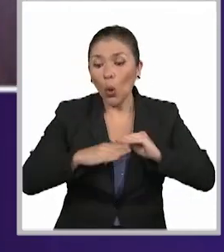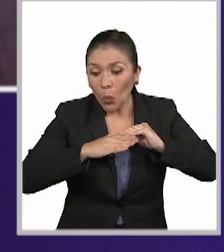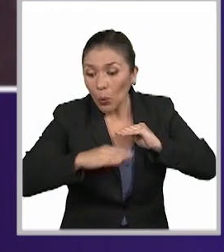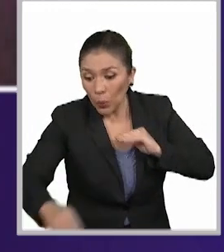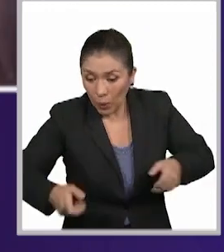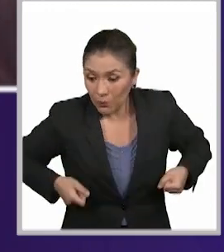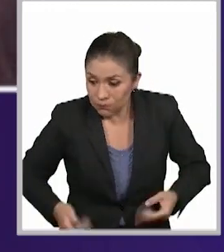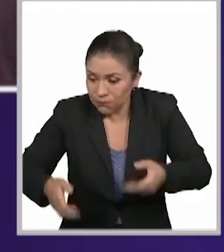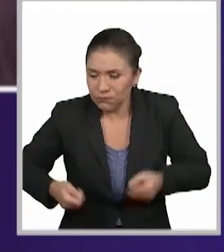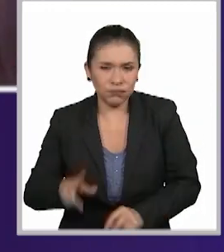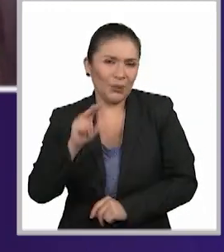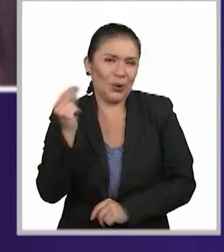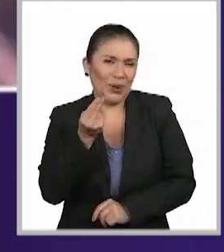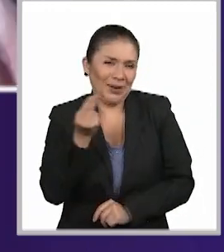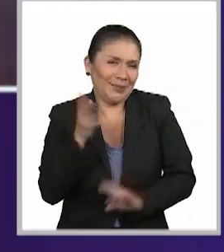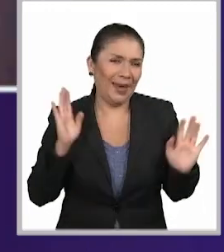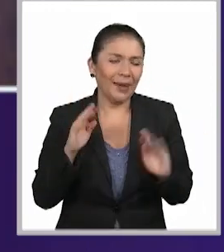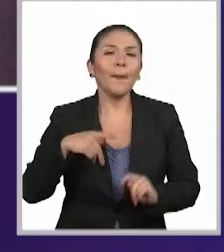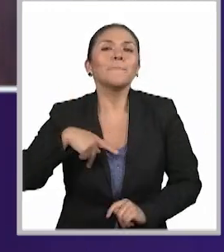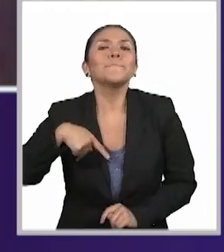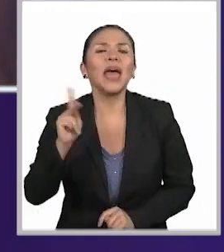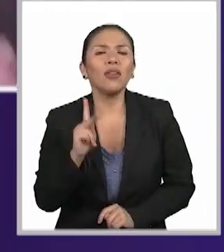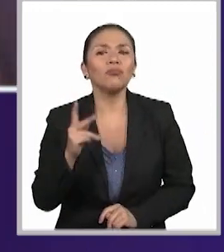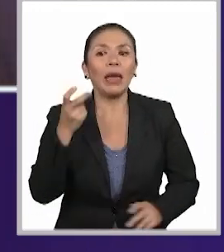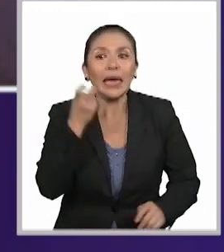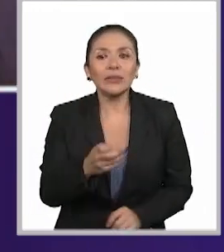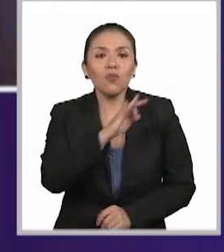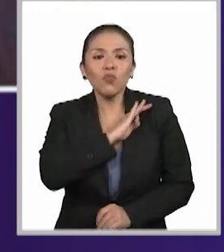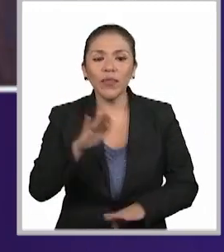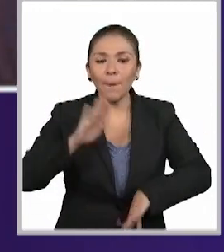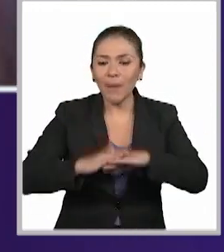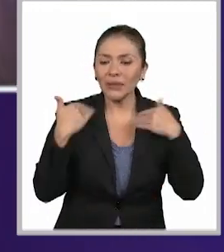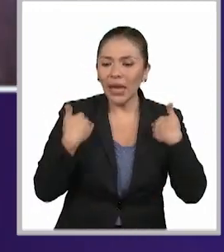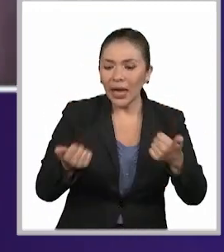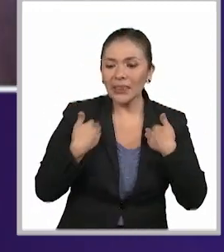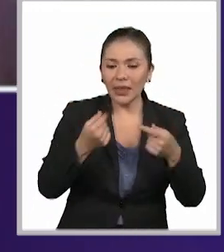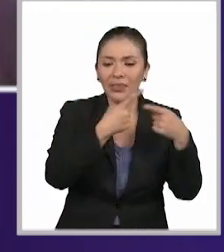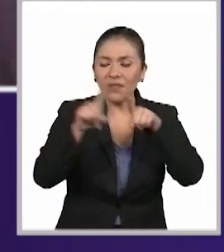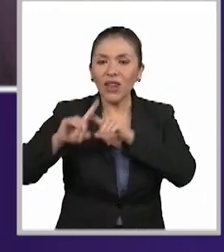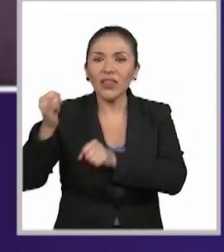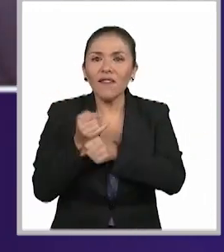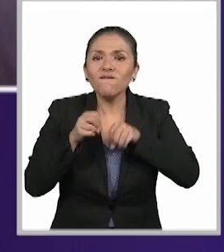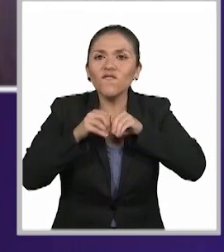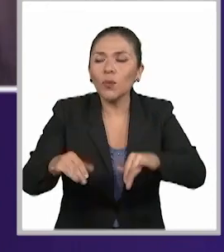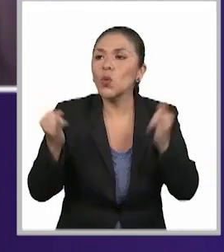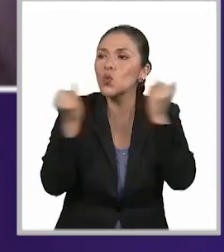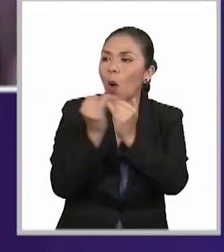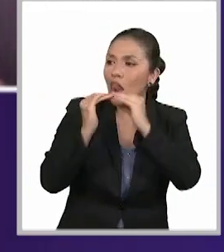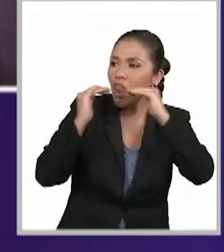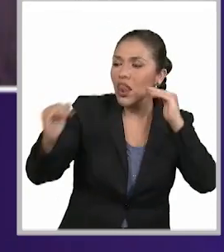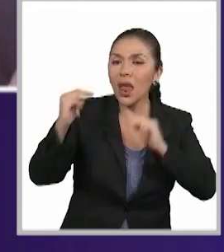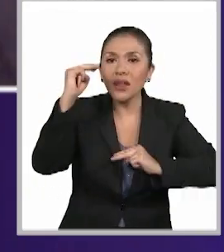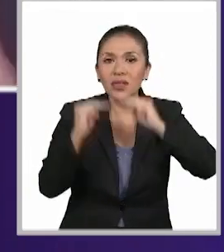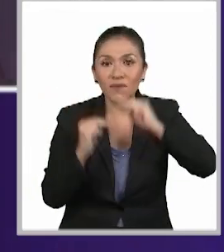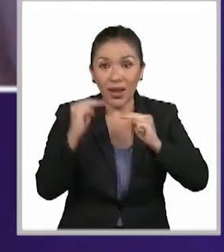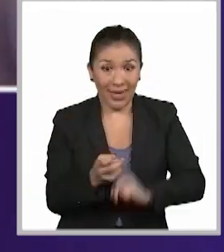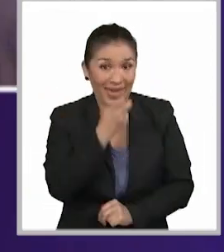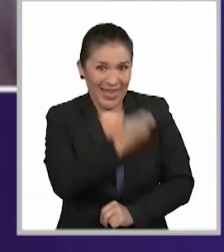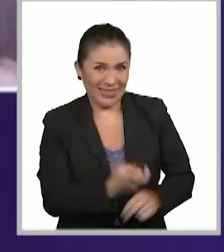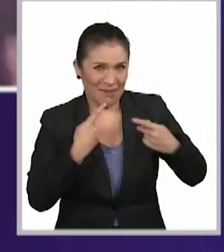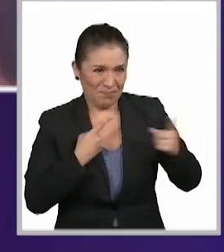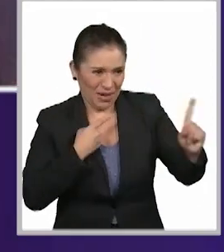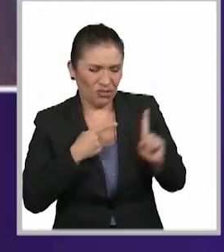exista una rampa si la persona puede caminar. Pero es justamente que pueda comprender la información a su nivel. Y entonces, de aquí,